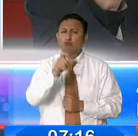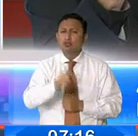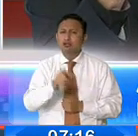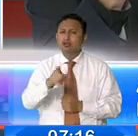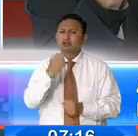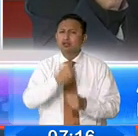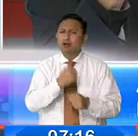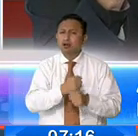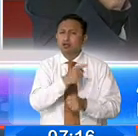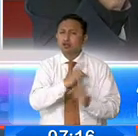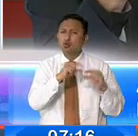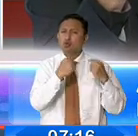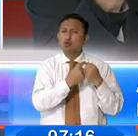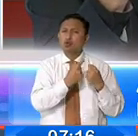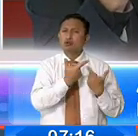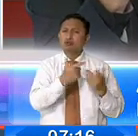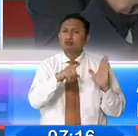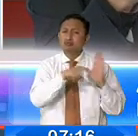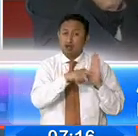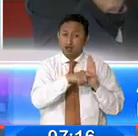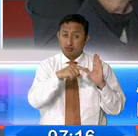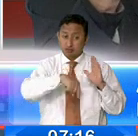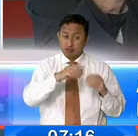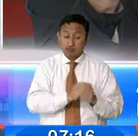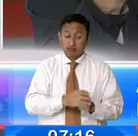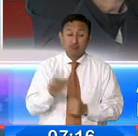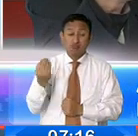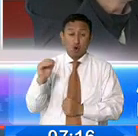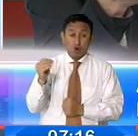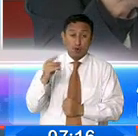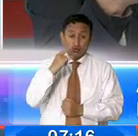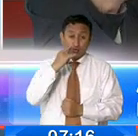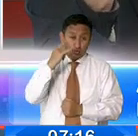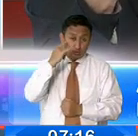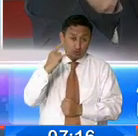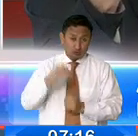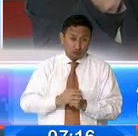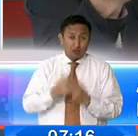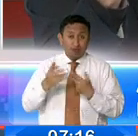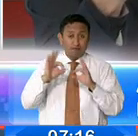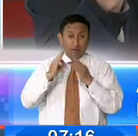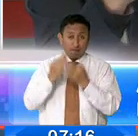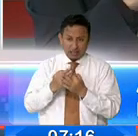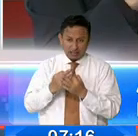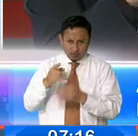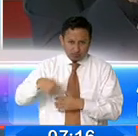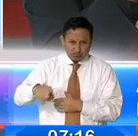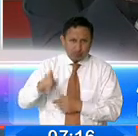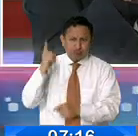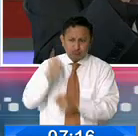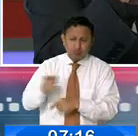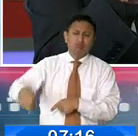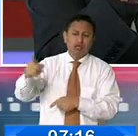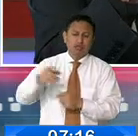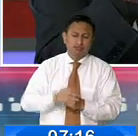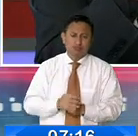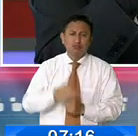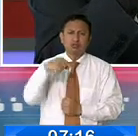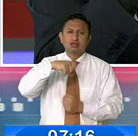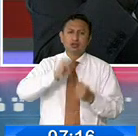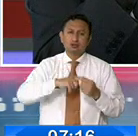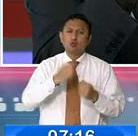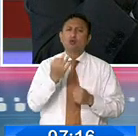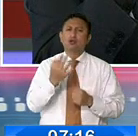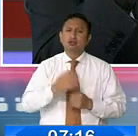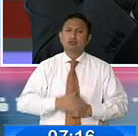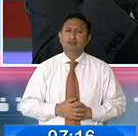que lamentablemente lo que hacen es explotar, no solamente a los niños en este caso, sino a las familias enteras? ¿Cuántas operan en el Distrito Metropolitano